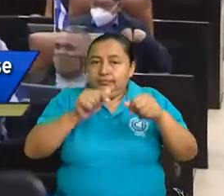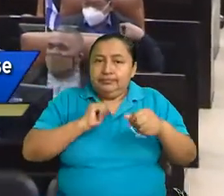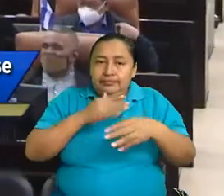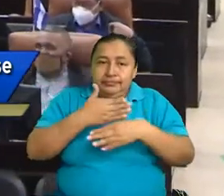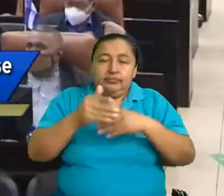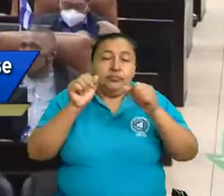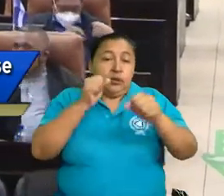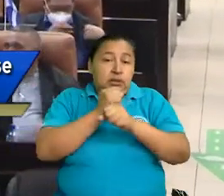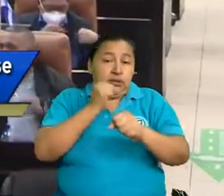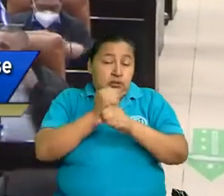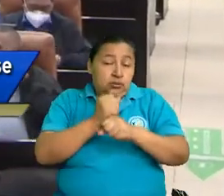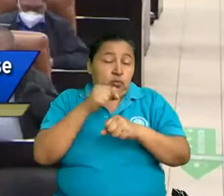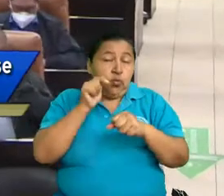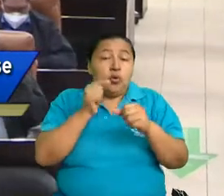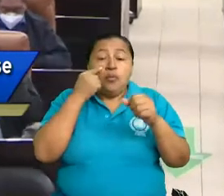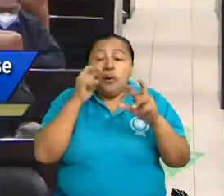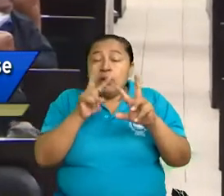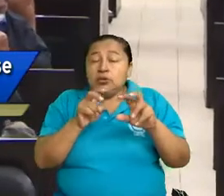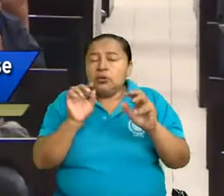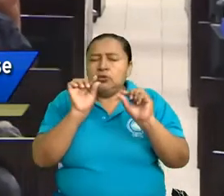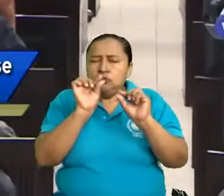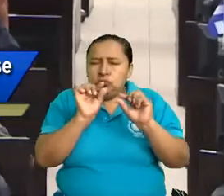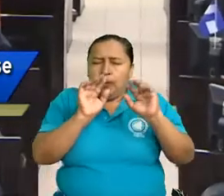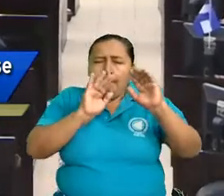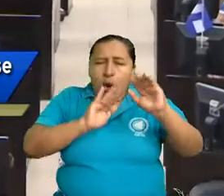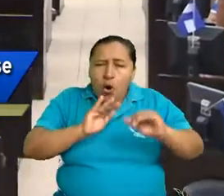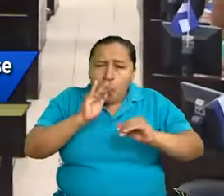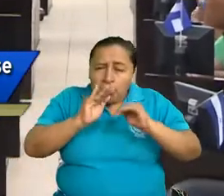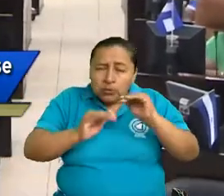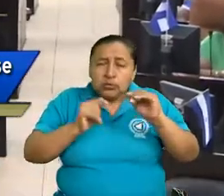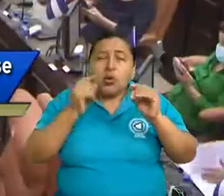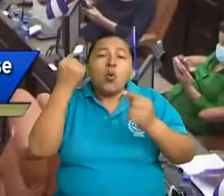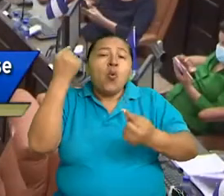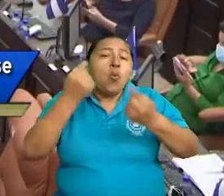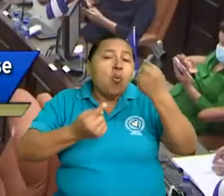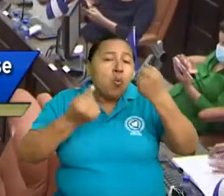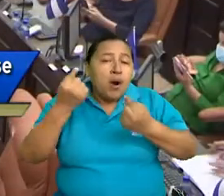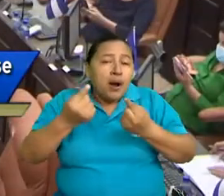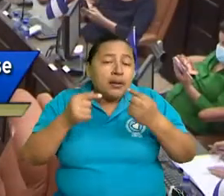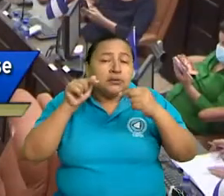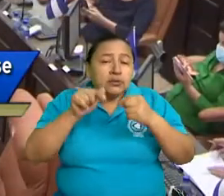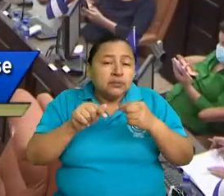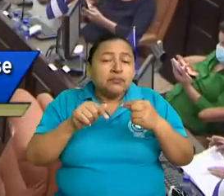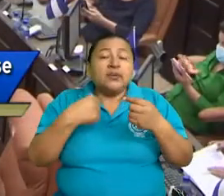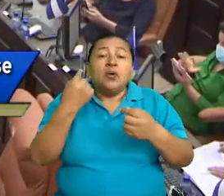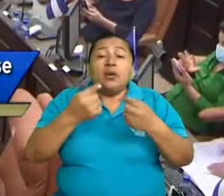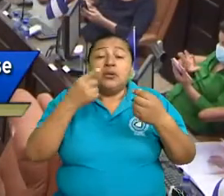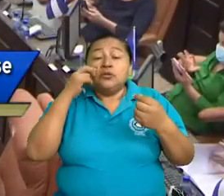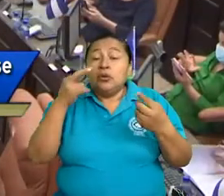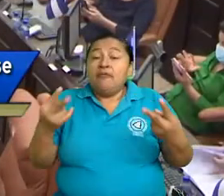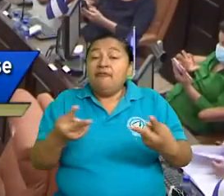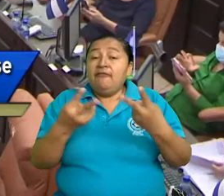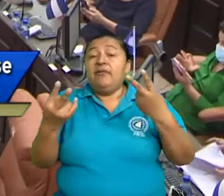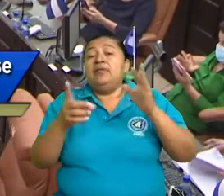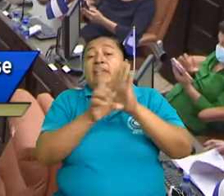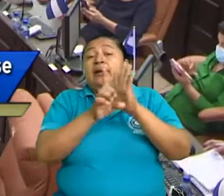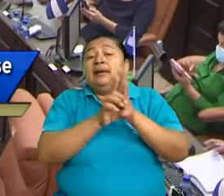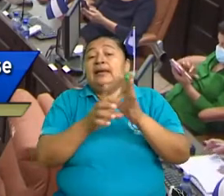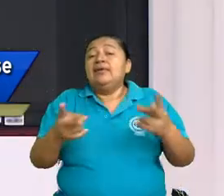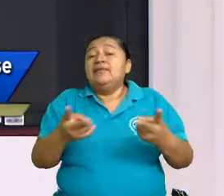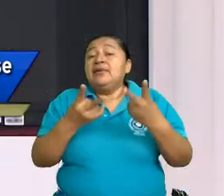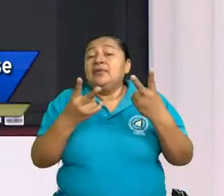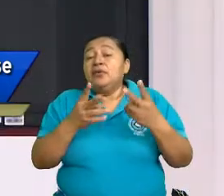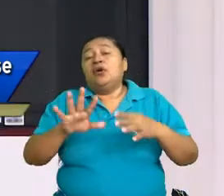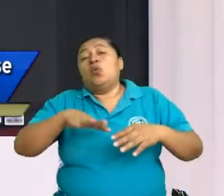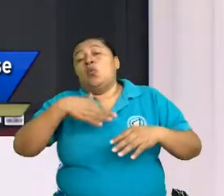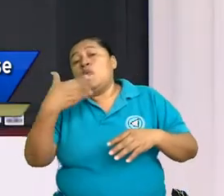microscopio, de una manera minuciosa, cuáles son las leyes que están vigentes y cuáles son las leyes que no